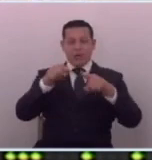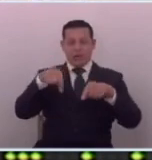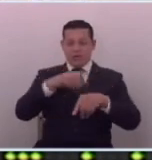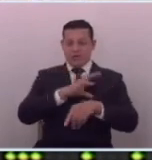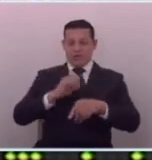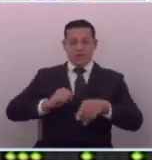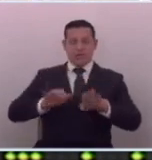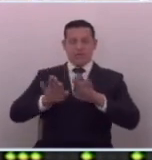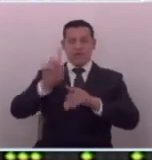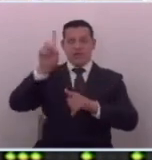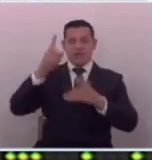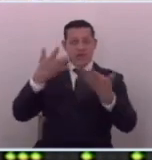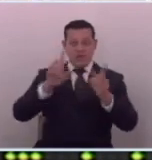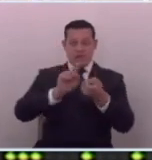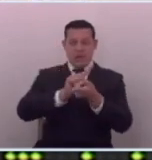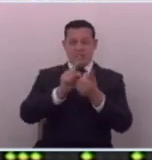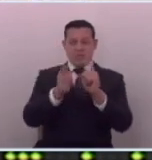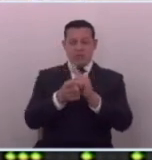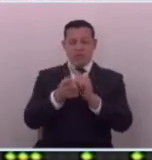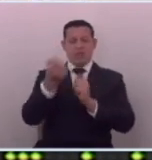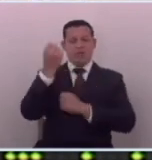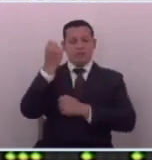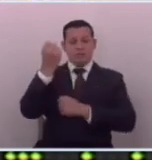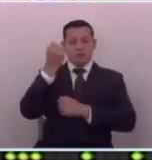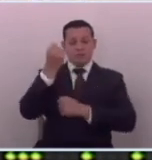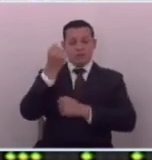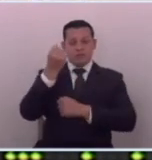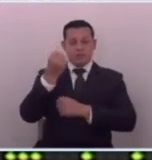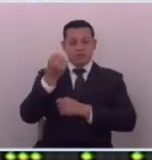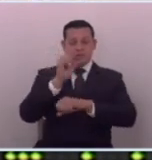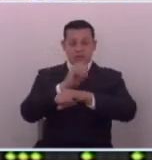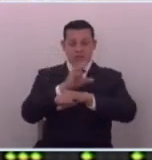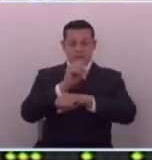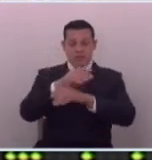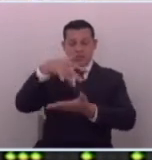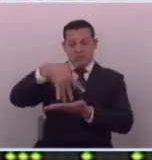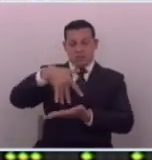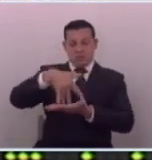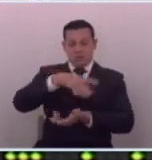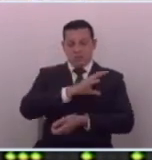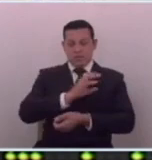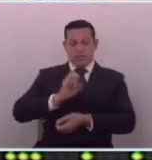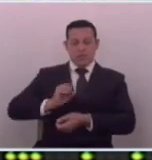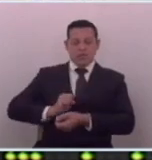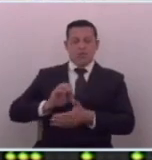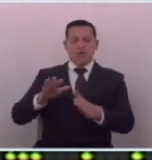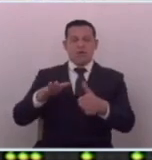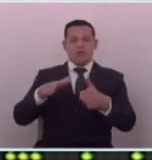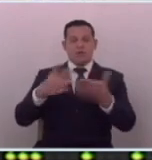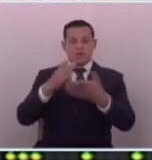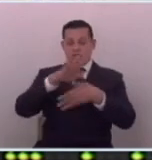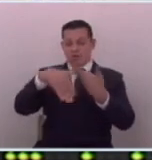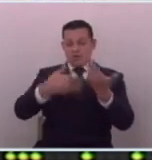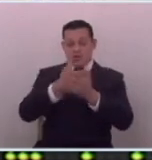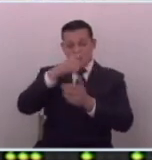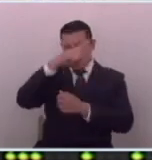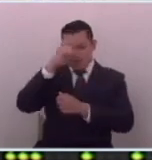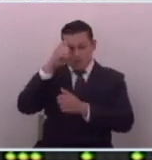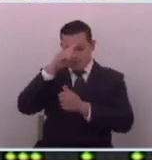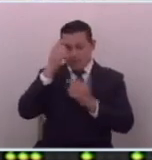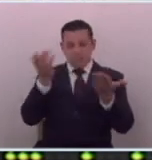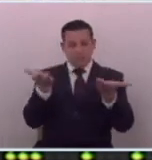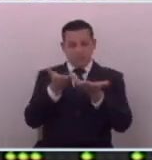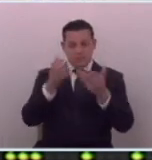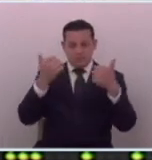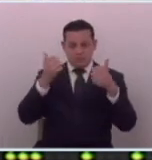gracias a Dios es importante recalcarles a ustedes población salvadoreña también que todo el trabajo que nosotros realizamos